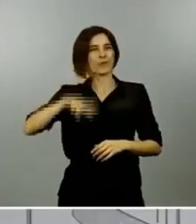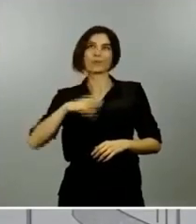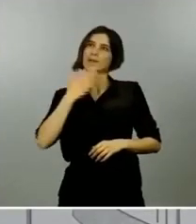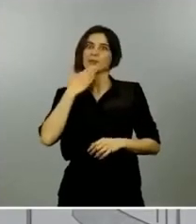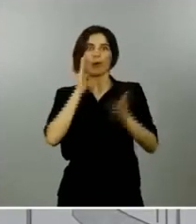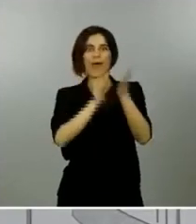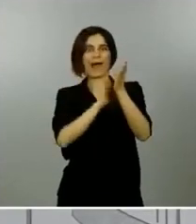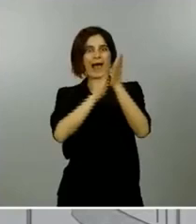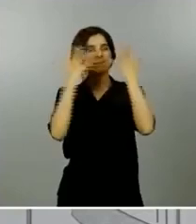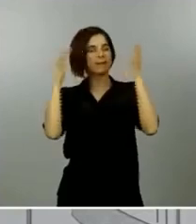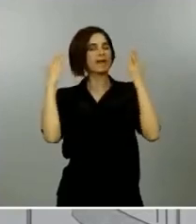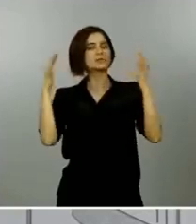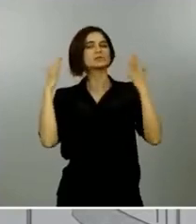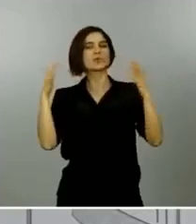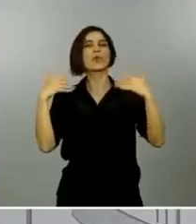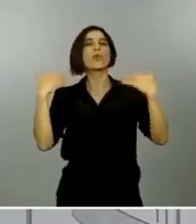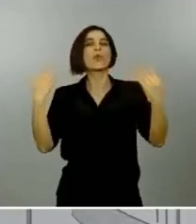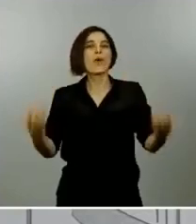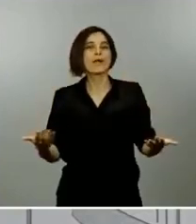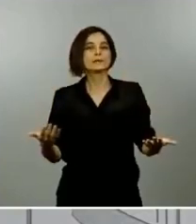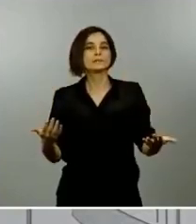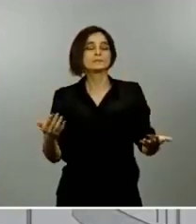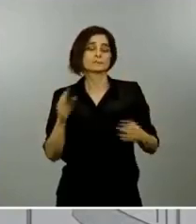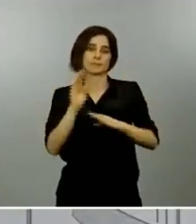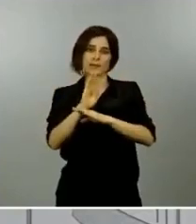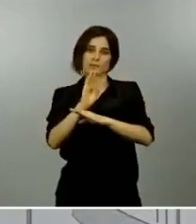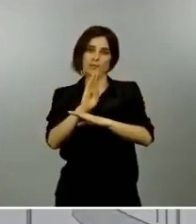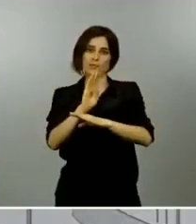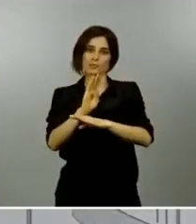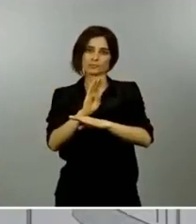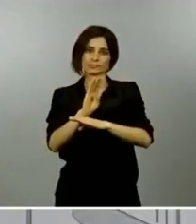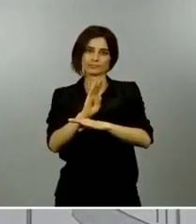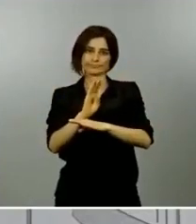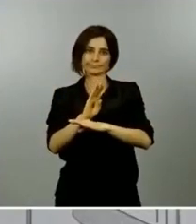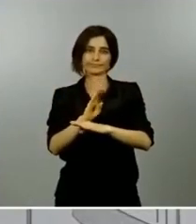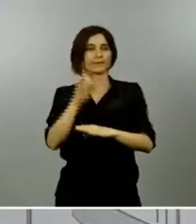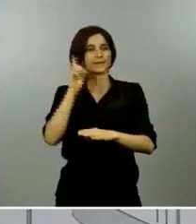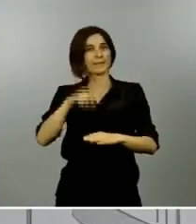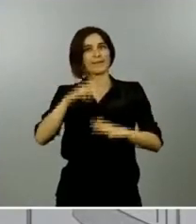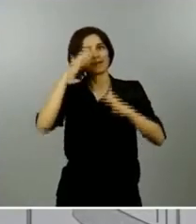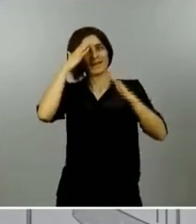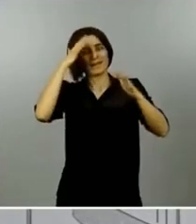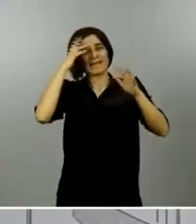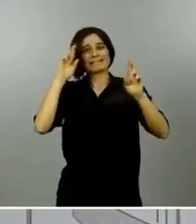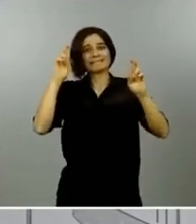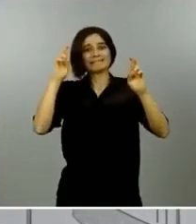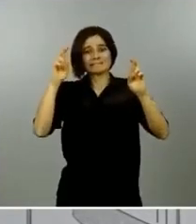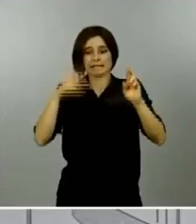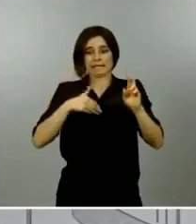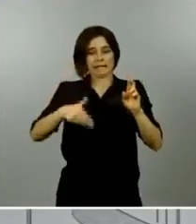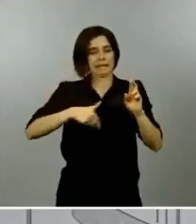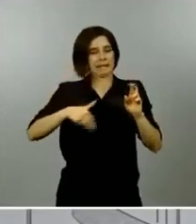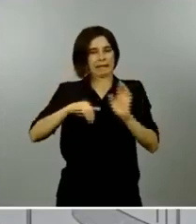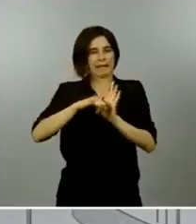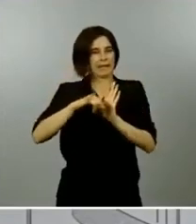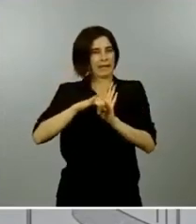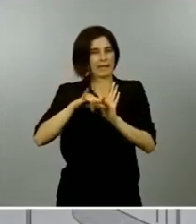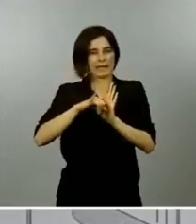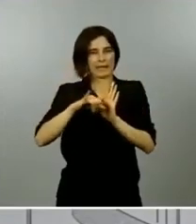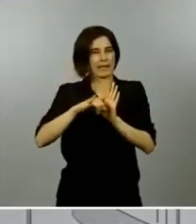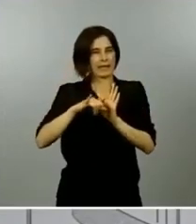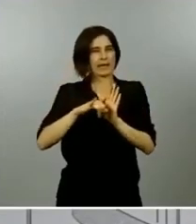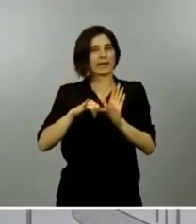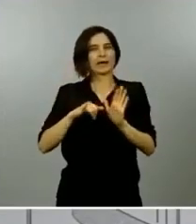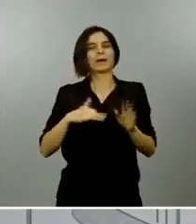hoy es al de la precaución al de la prudencia y efectivamente a la de la esperanza de que dentro de muy poco dentro de muy poco podamos recuperar